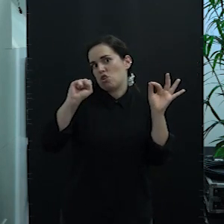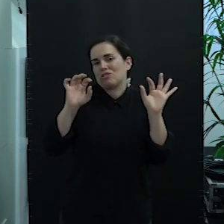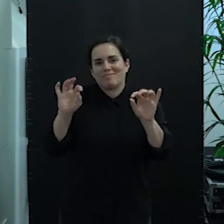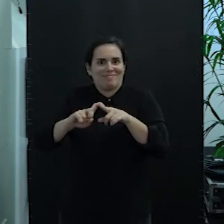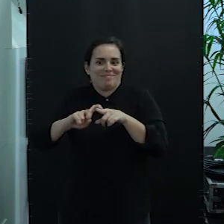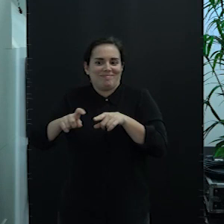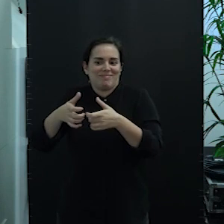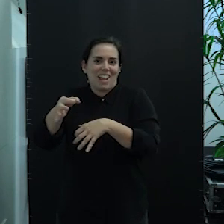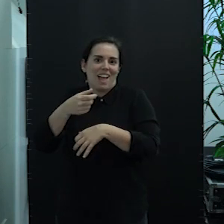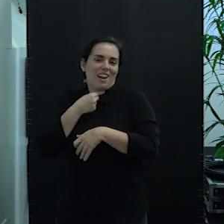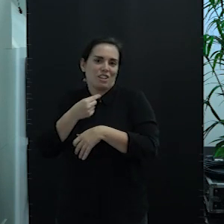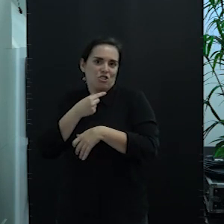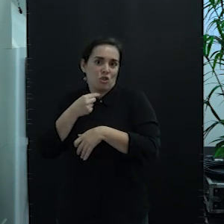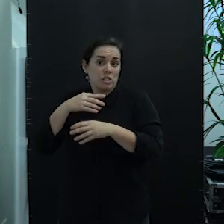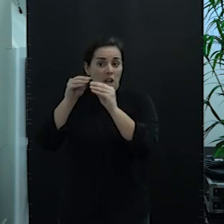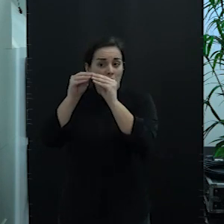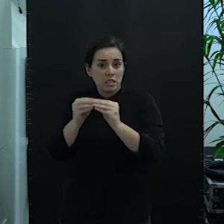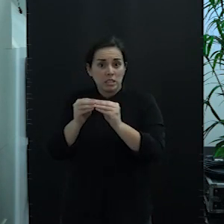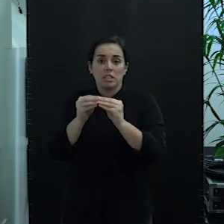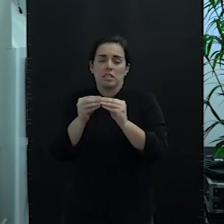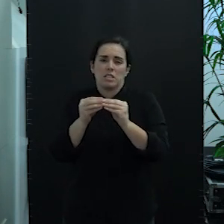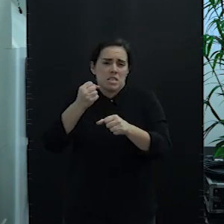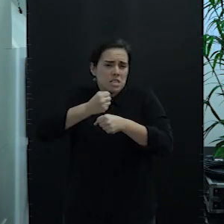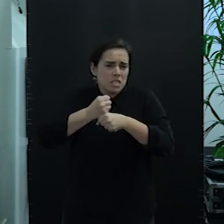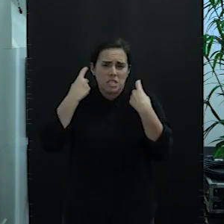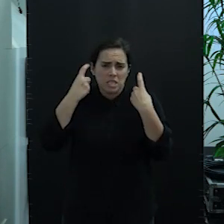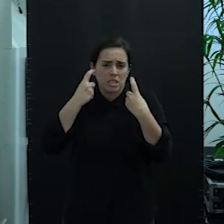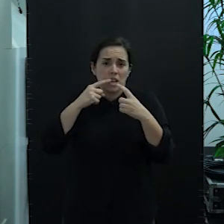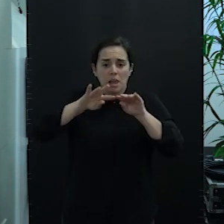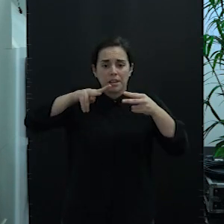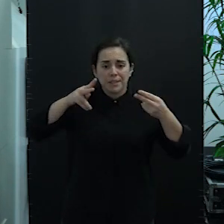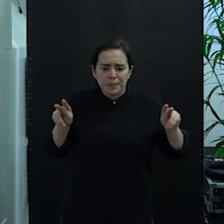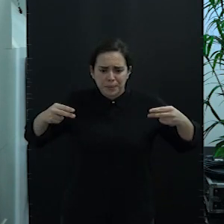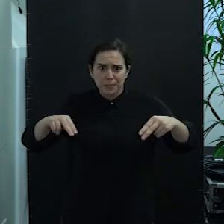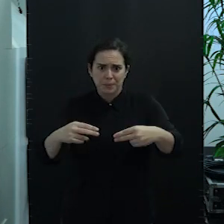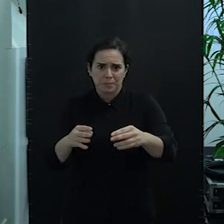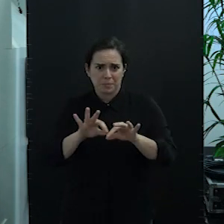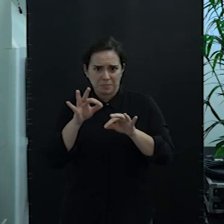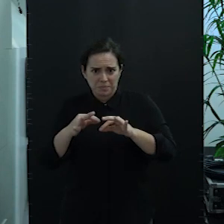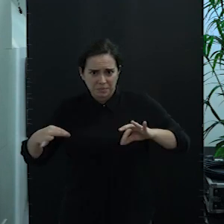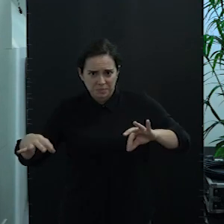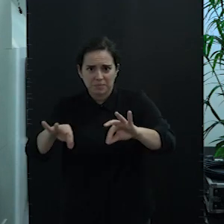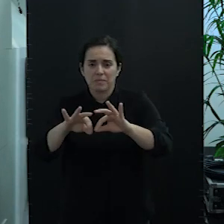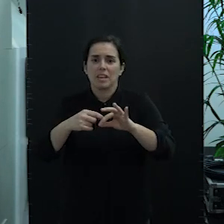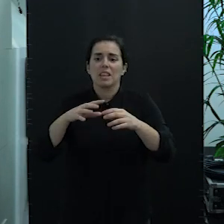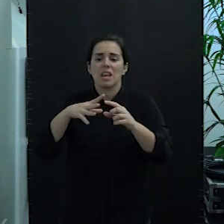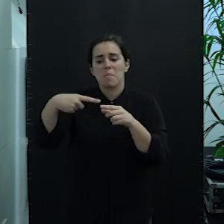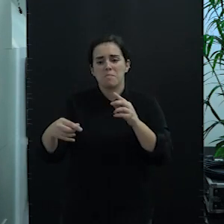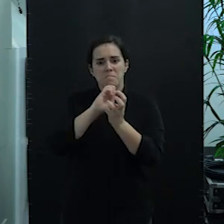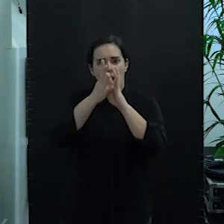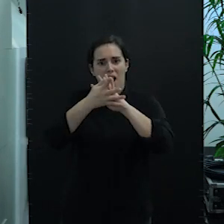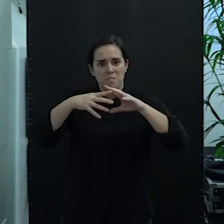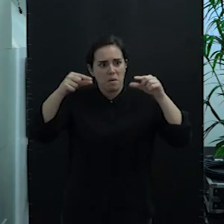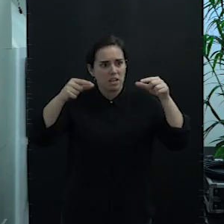trabajo infinito que se empleita y se trae desde palmas de aría que se trasladaban hasta la isla de la graciosa